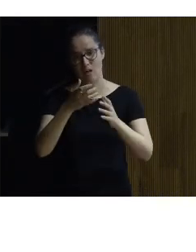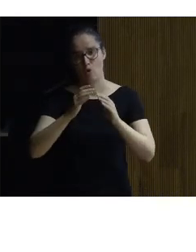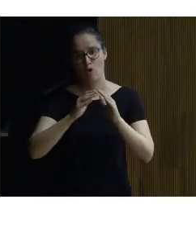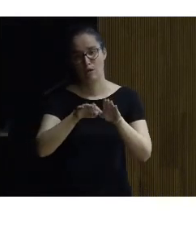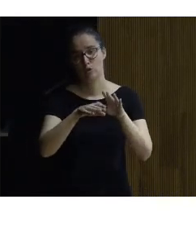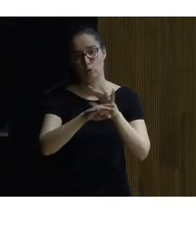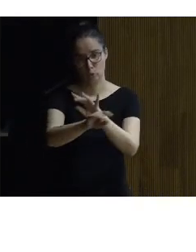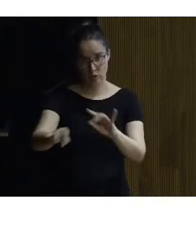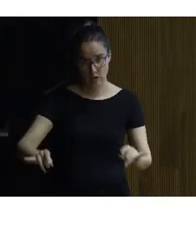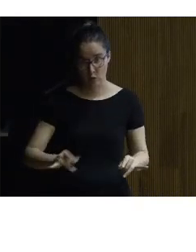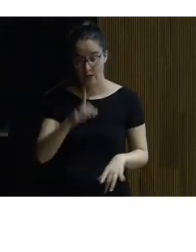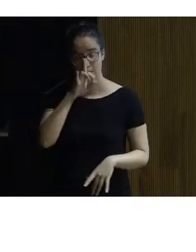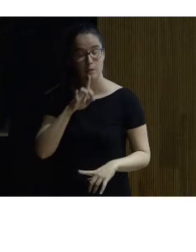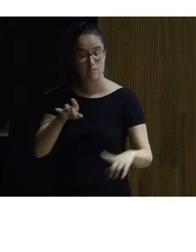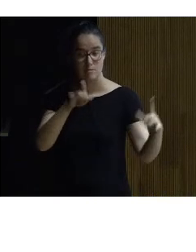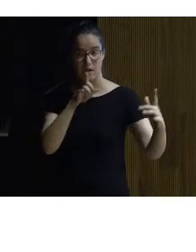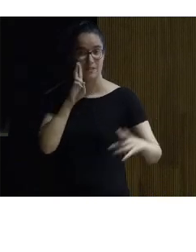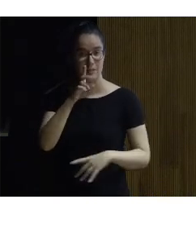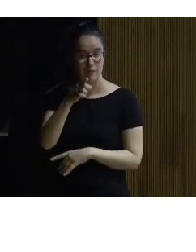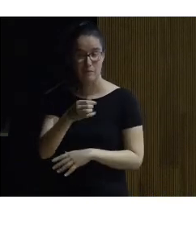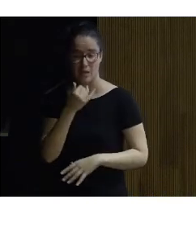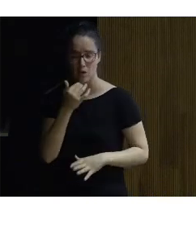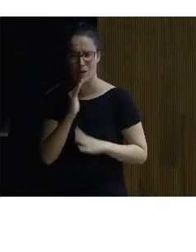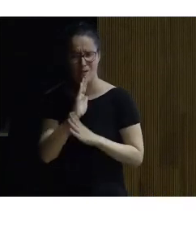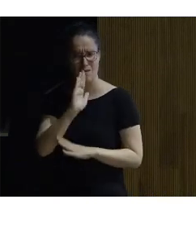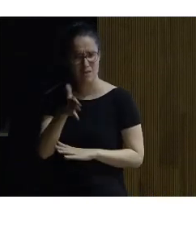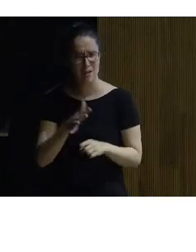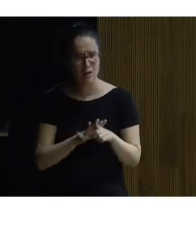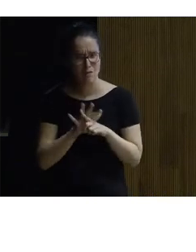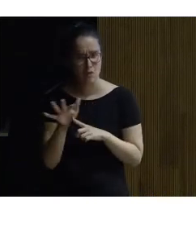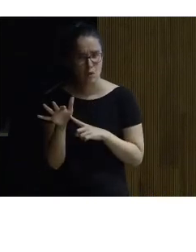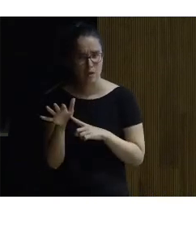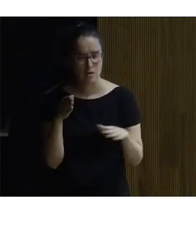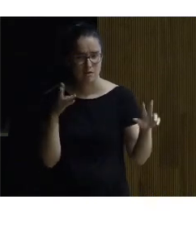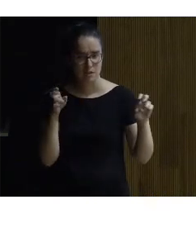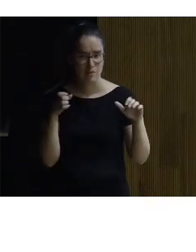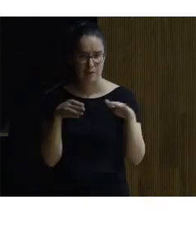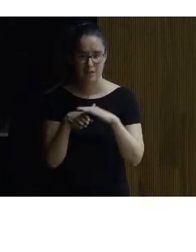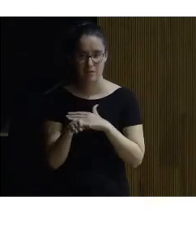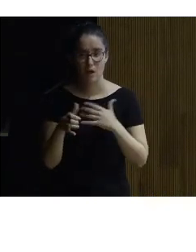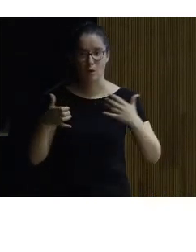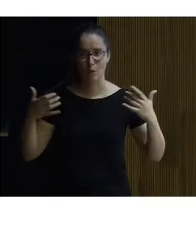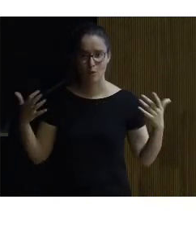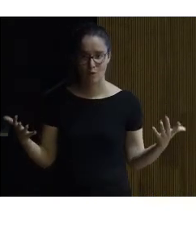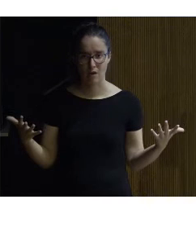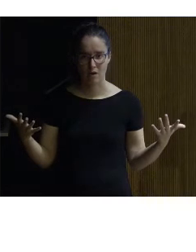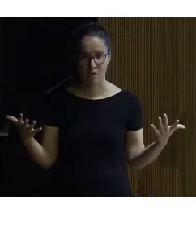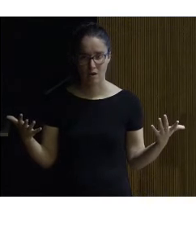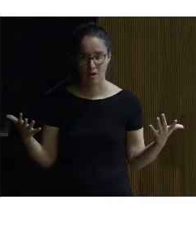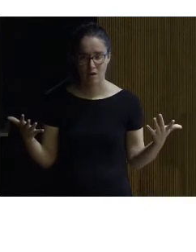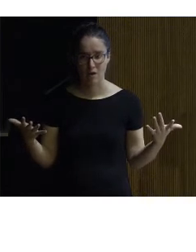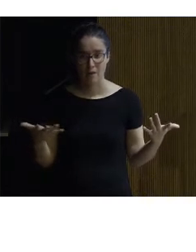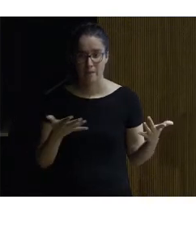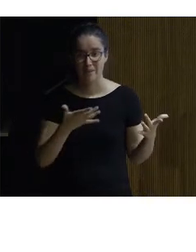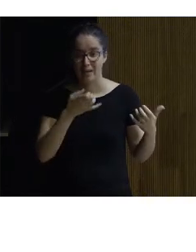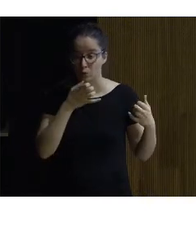en esta imagen se ve también algo que va a afectar a la accesibilidad que es los ligeros relieves